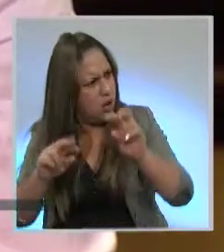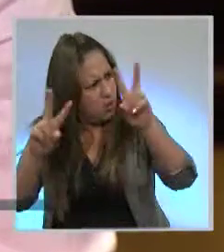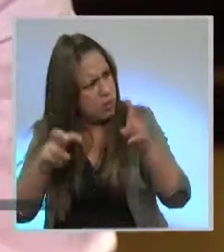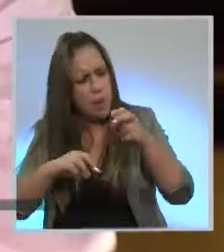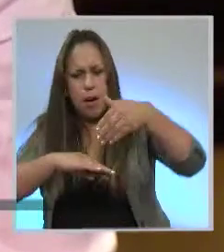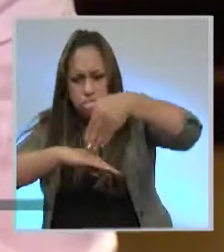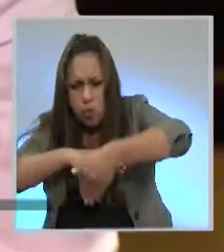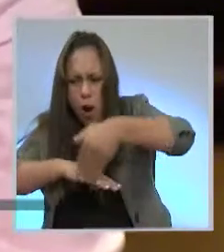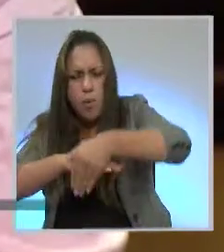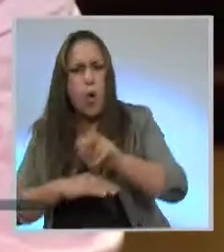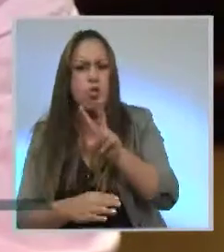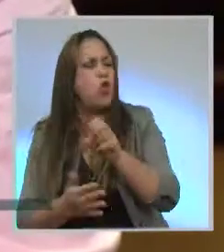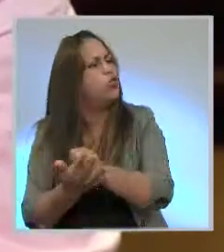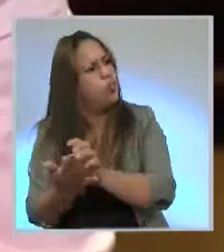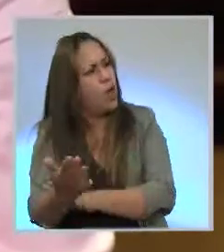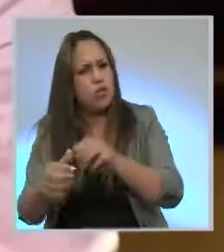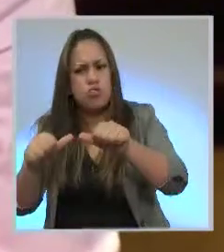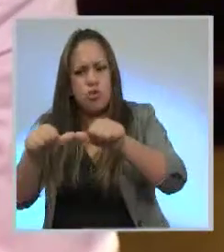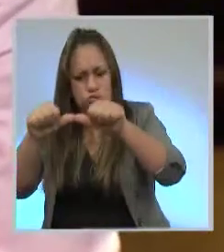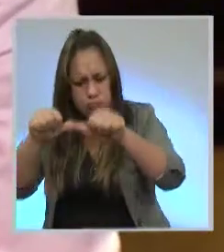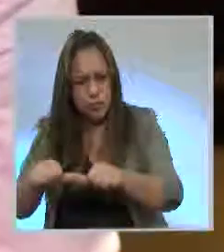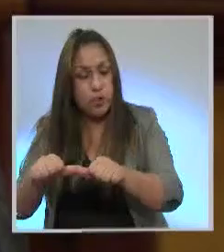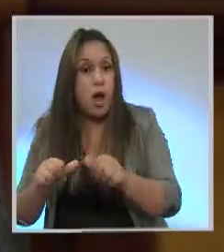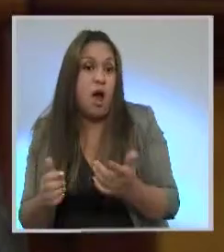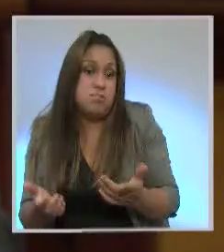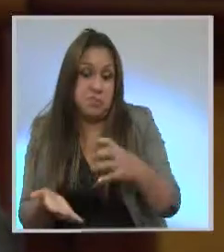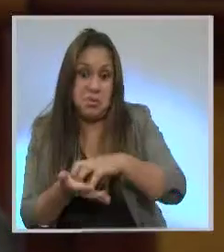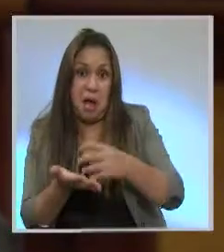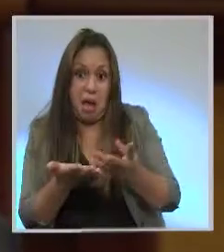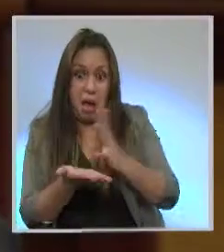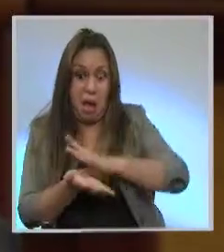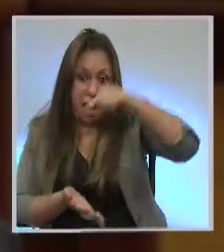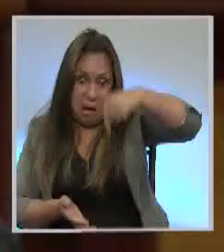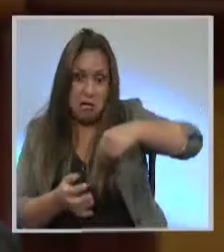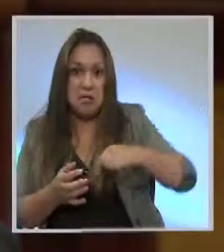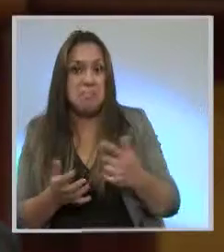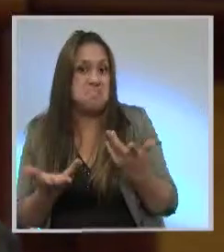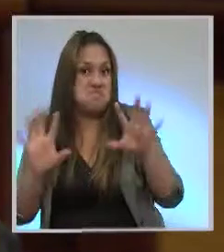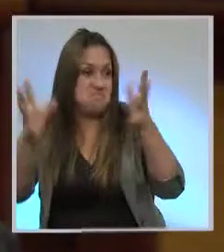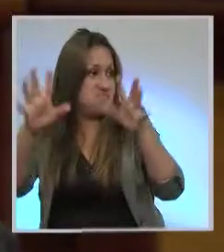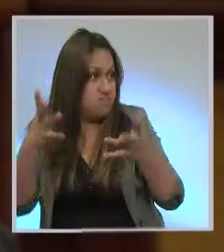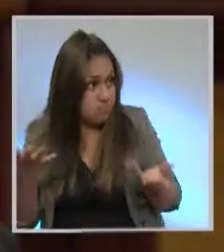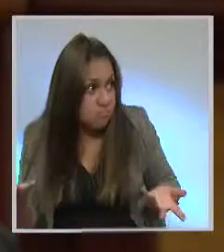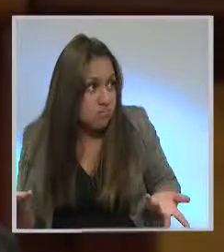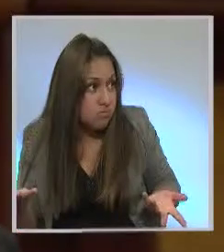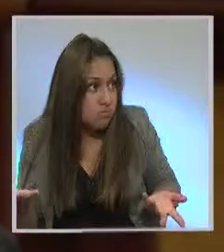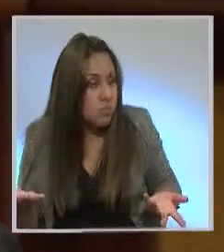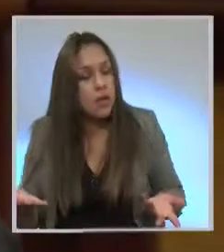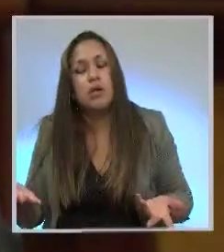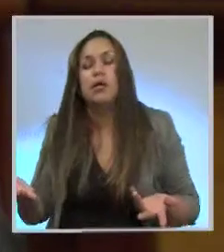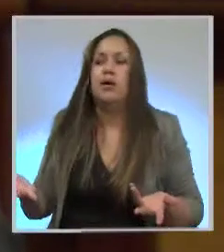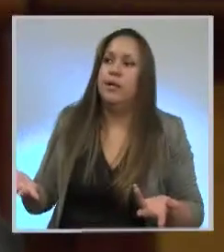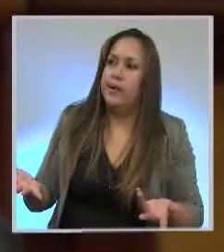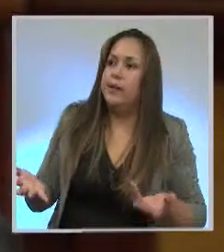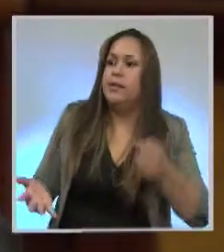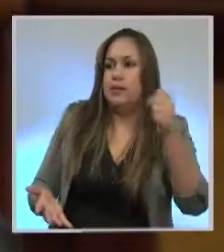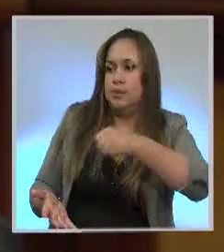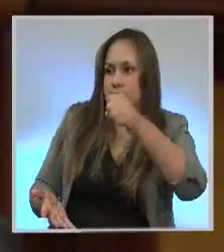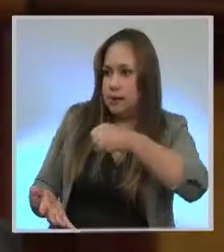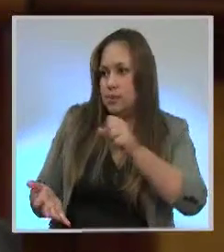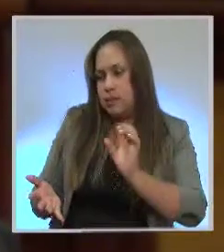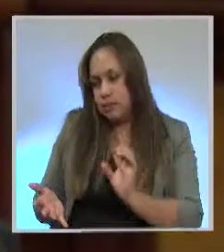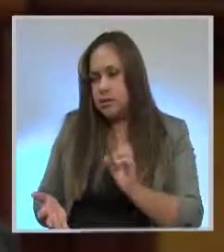definitivo de los proyectos, pese a que ya no están en la Asamblea? Es nuestro derecho a solicitar que se los archive definitivamente. Y